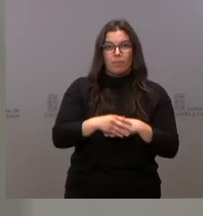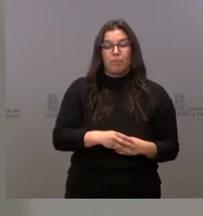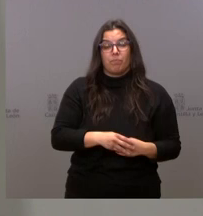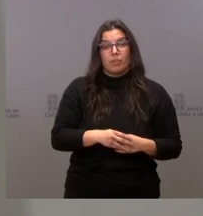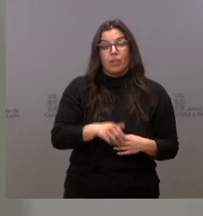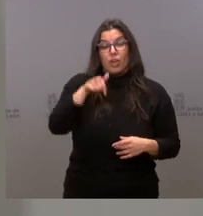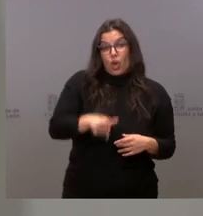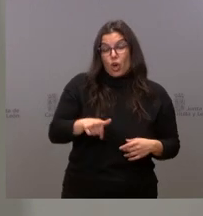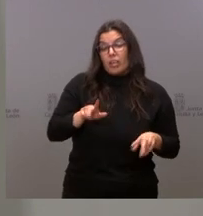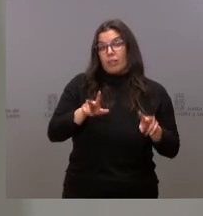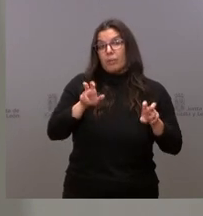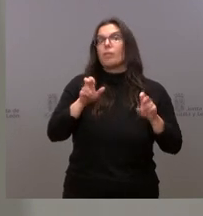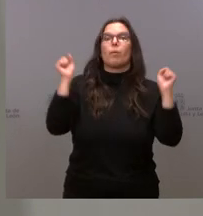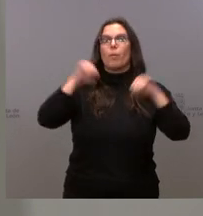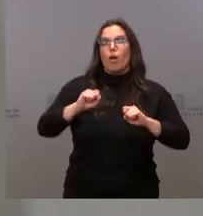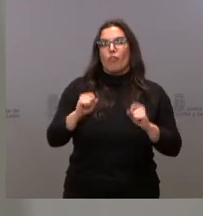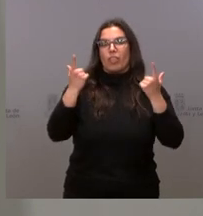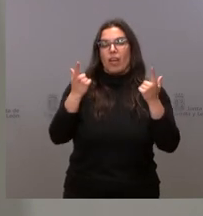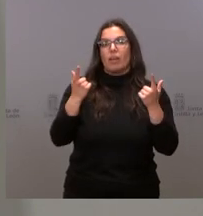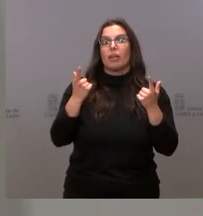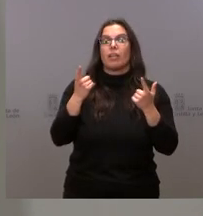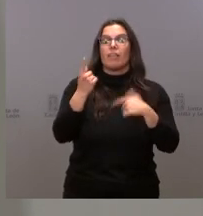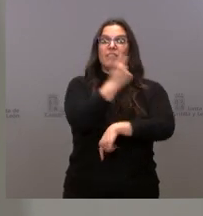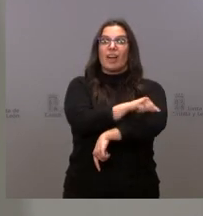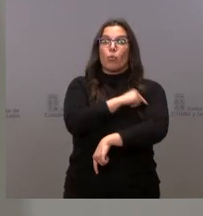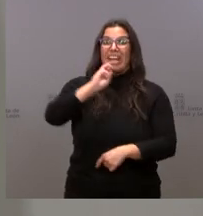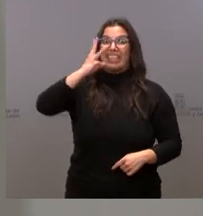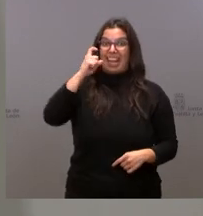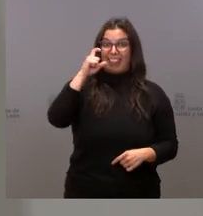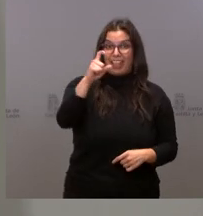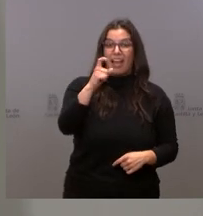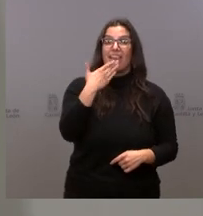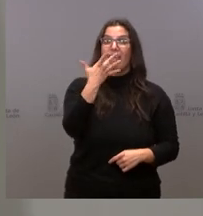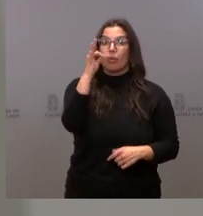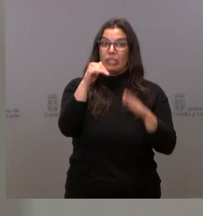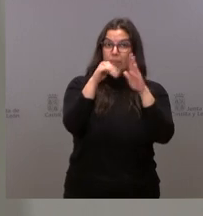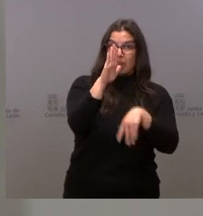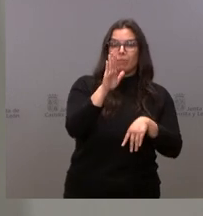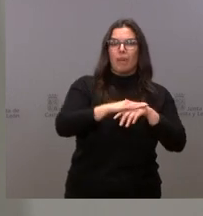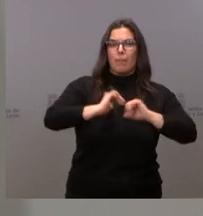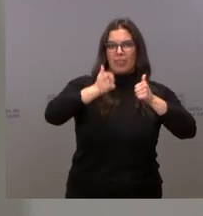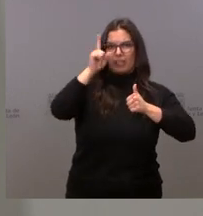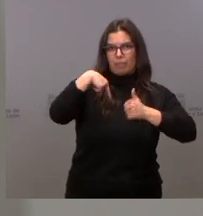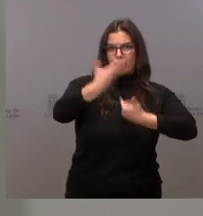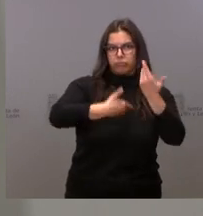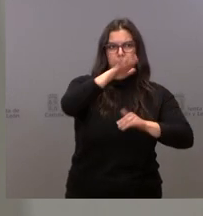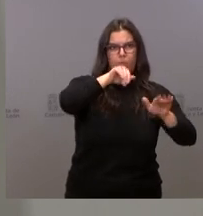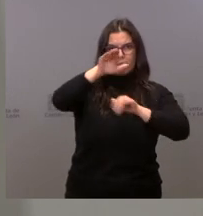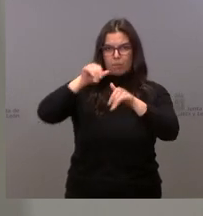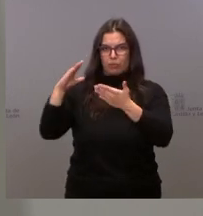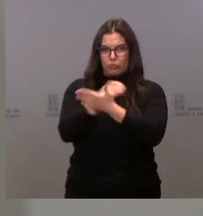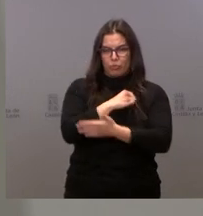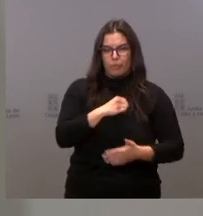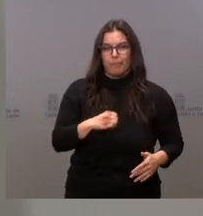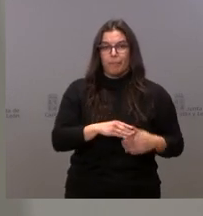definitiva hoy de la vacunación de mayores de 50 para poner en marcha también esta campaña de vacunación.